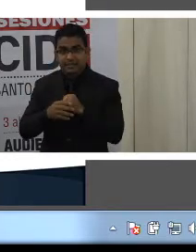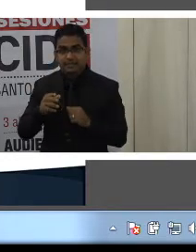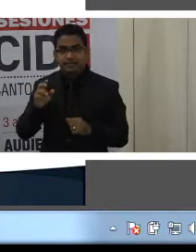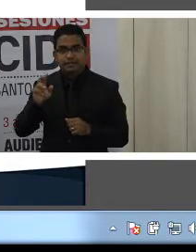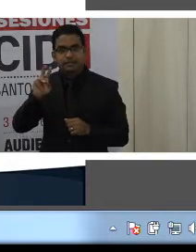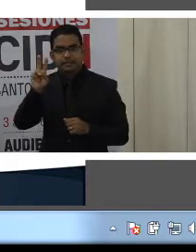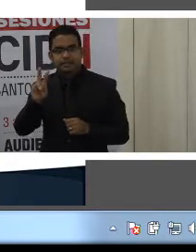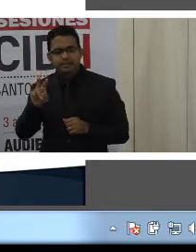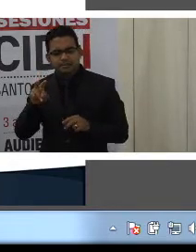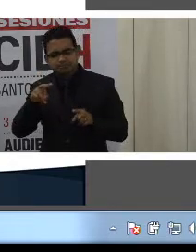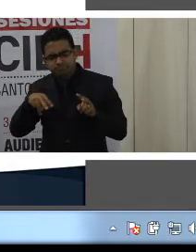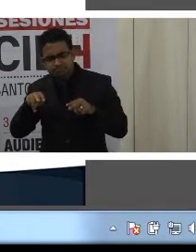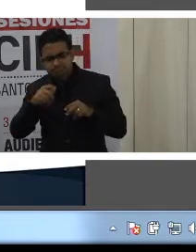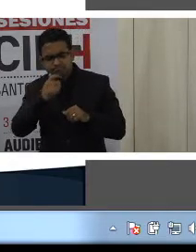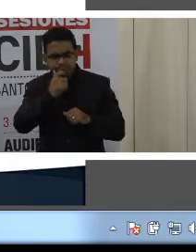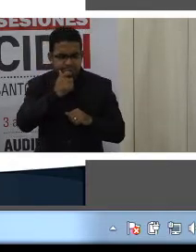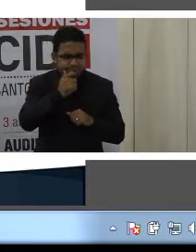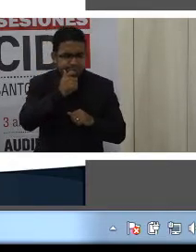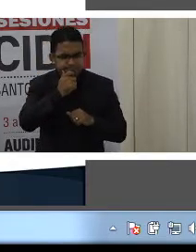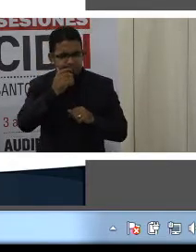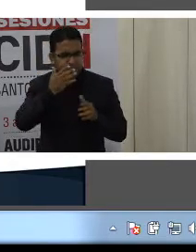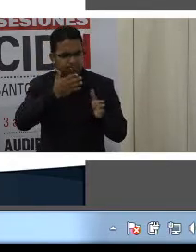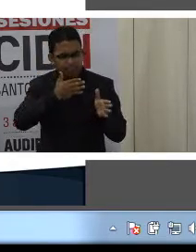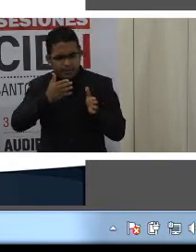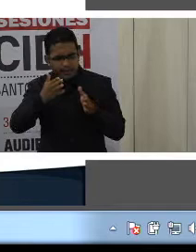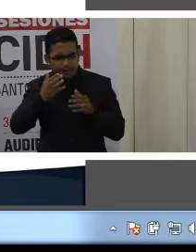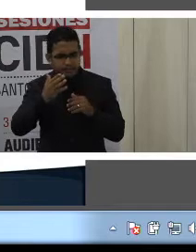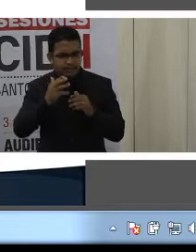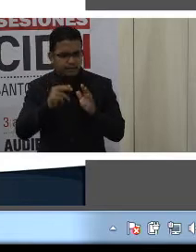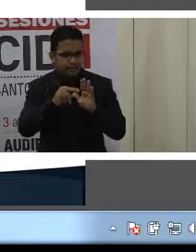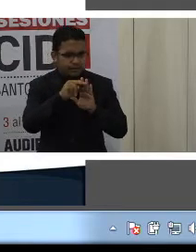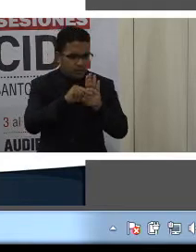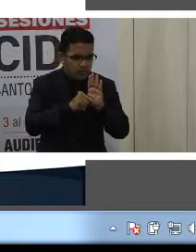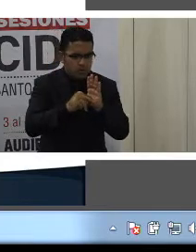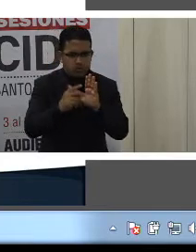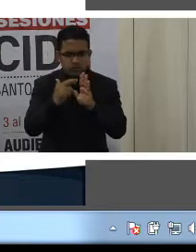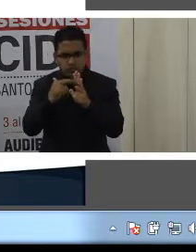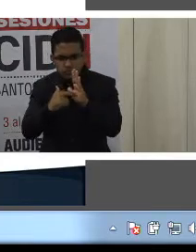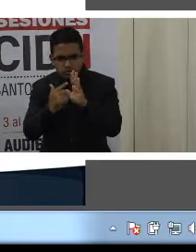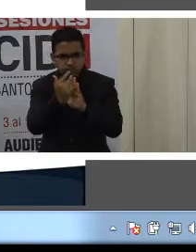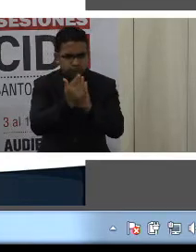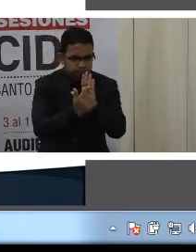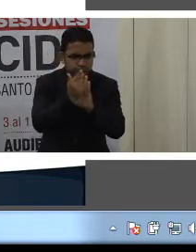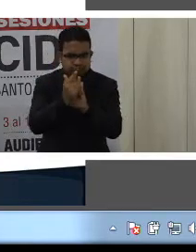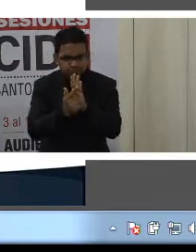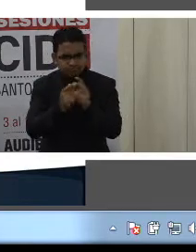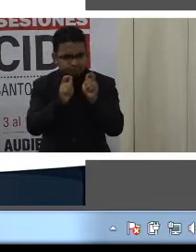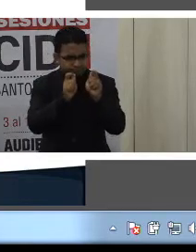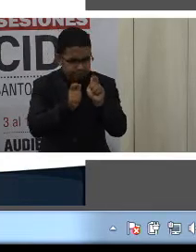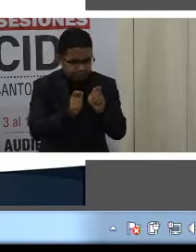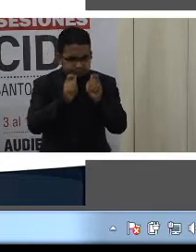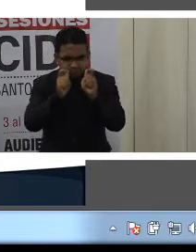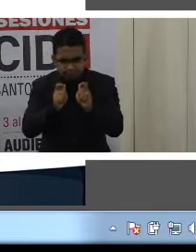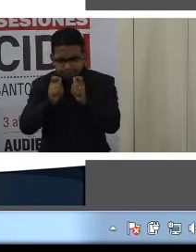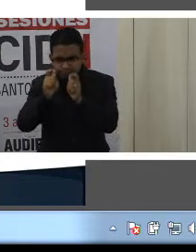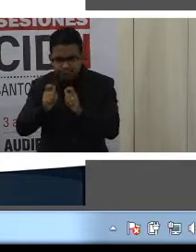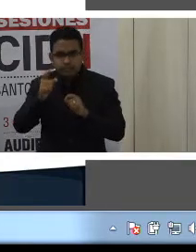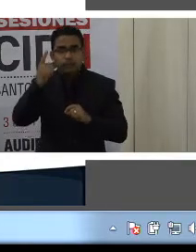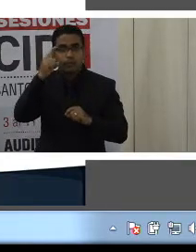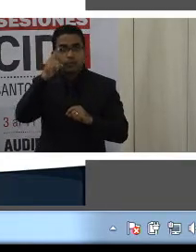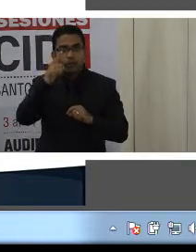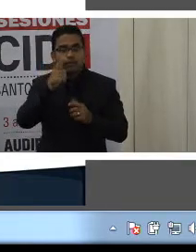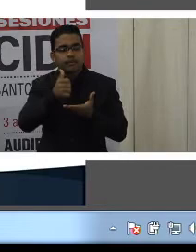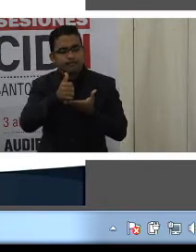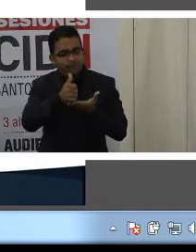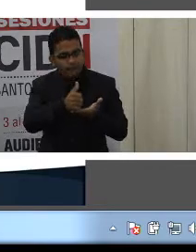en los diversos ámbitos normativos, institucionales, de políticas públicas, para garantizar los derechos de la población